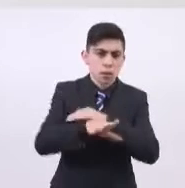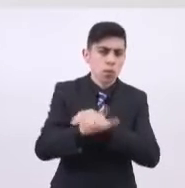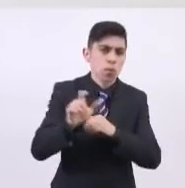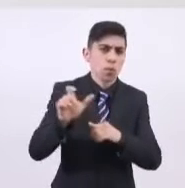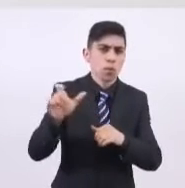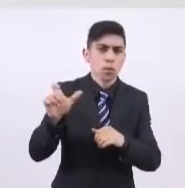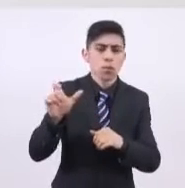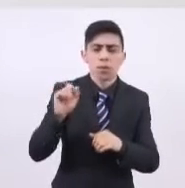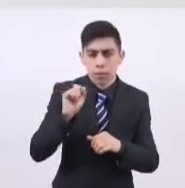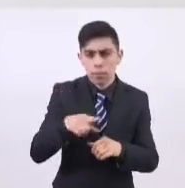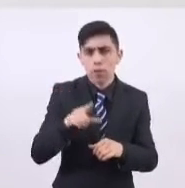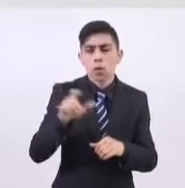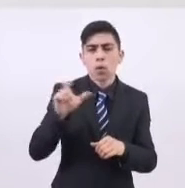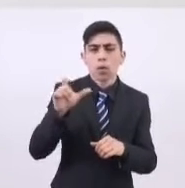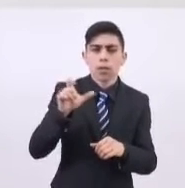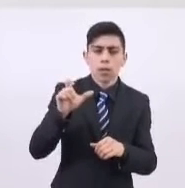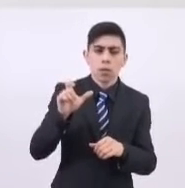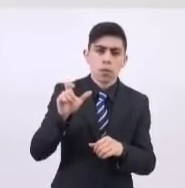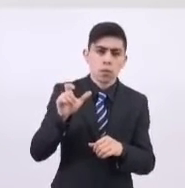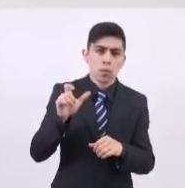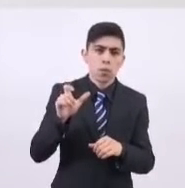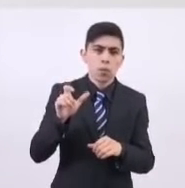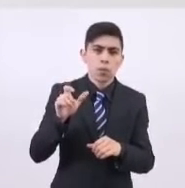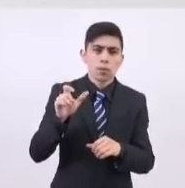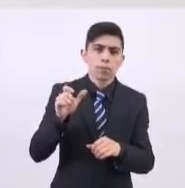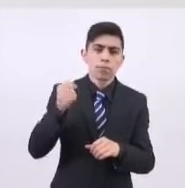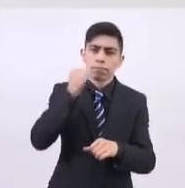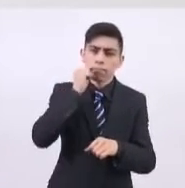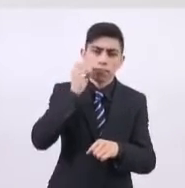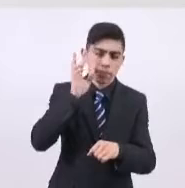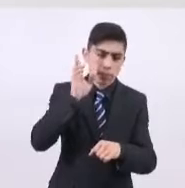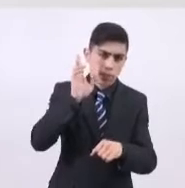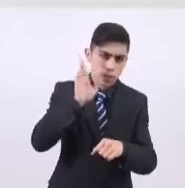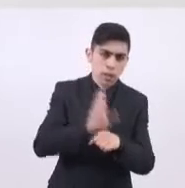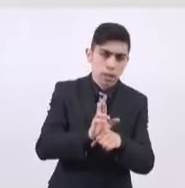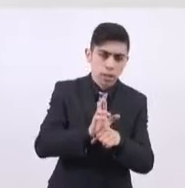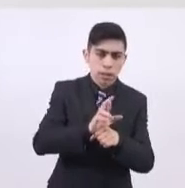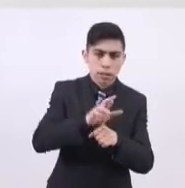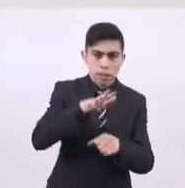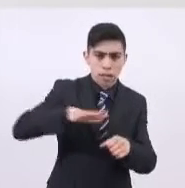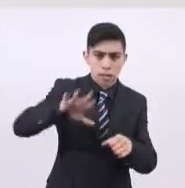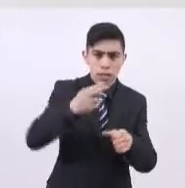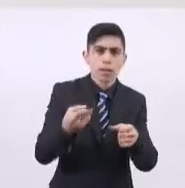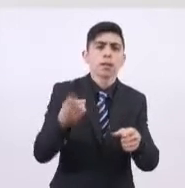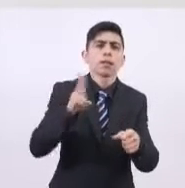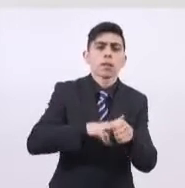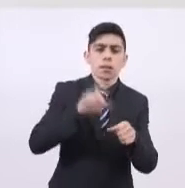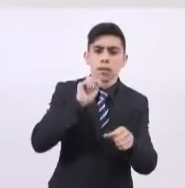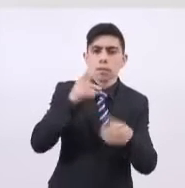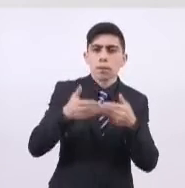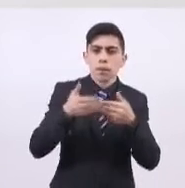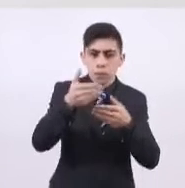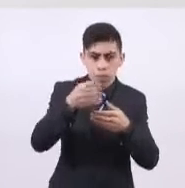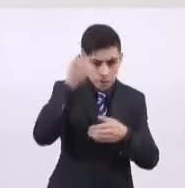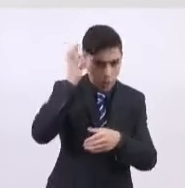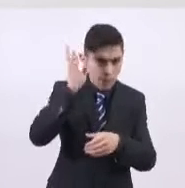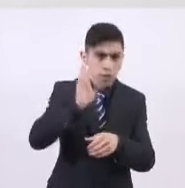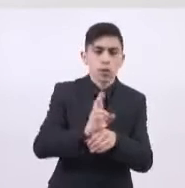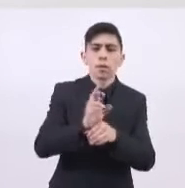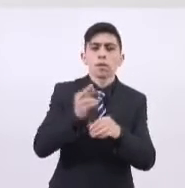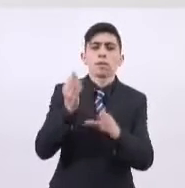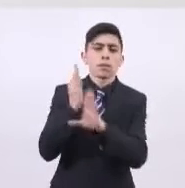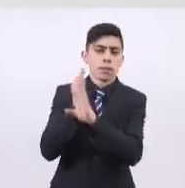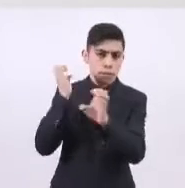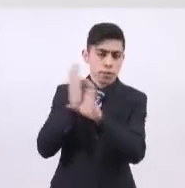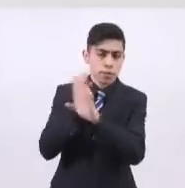secretaria de Medio Ambiente, como director general de gestión de riesgos y después como director de Metrobús. Entre el